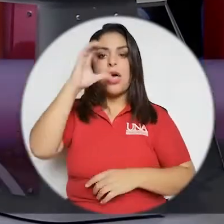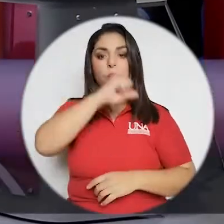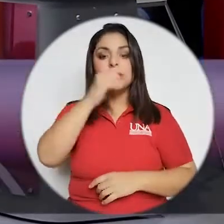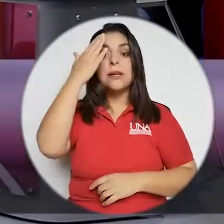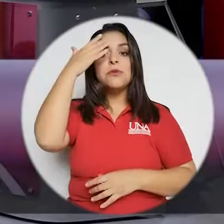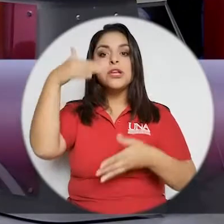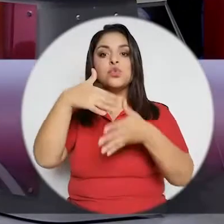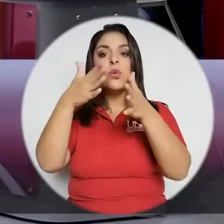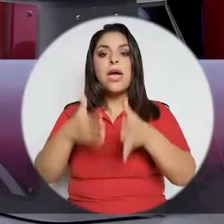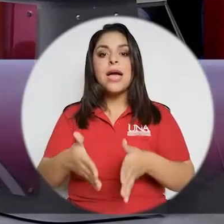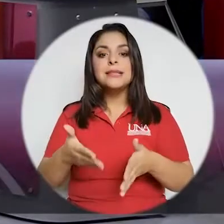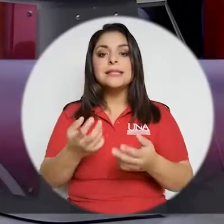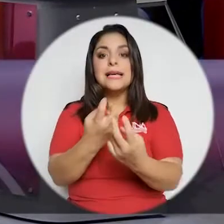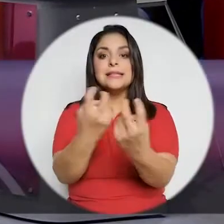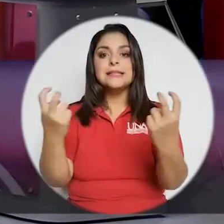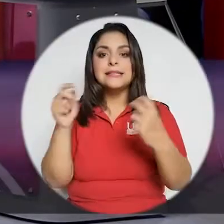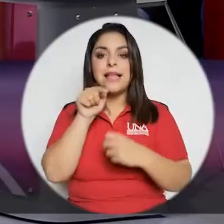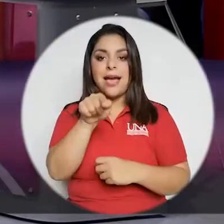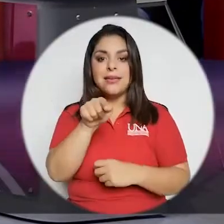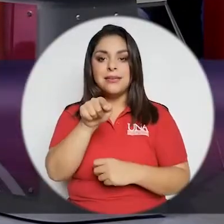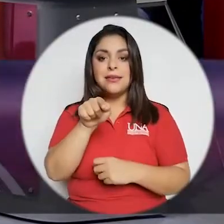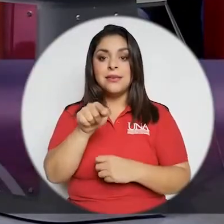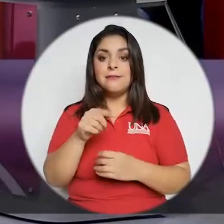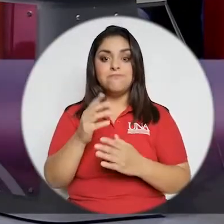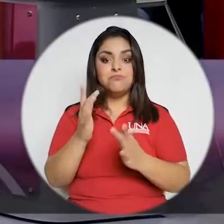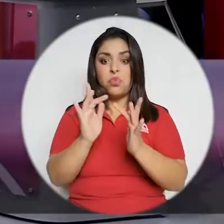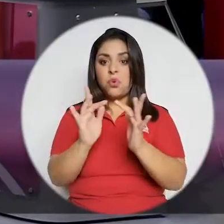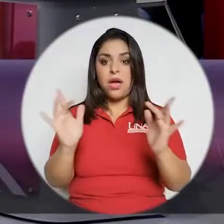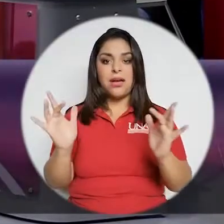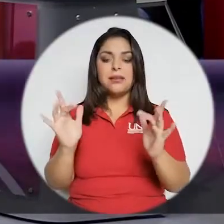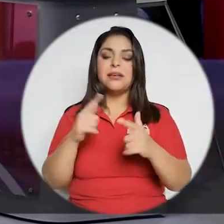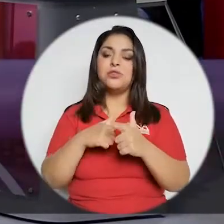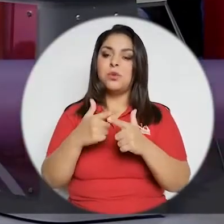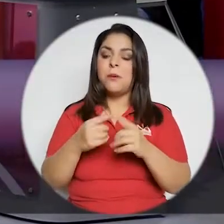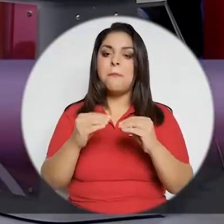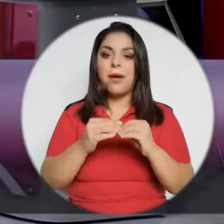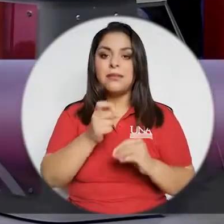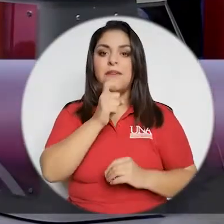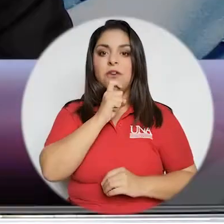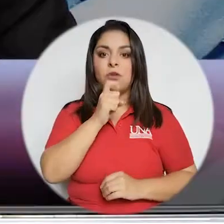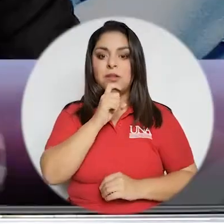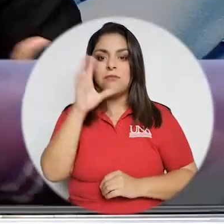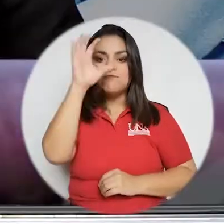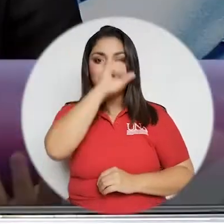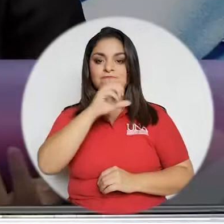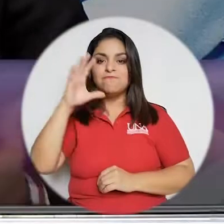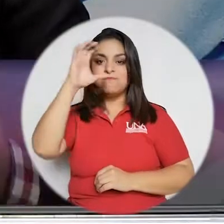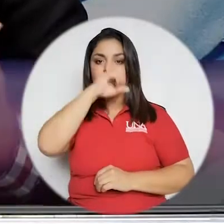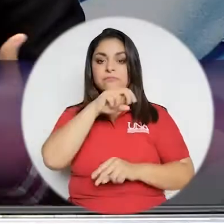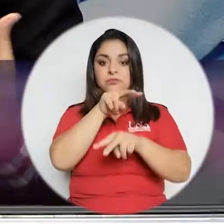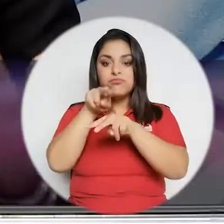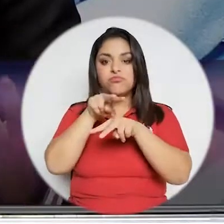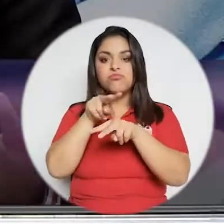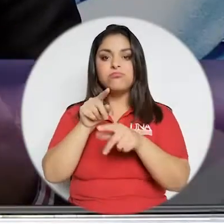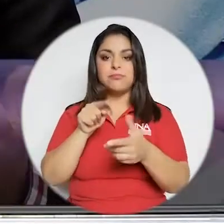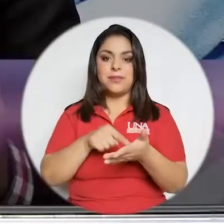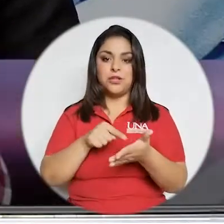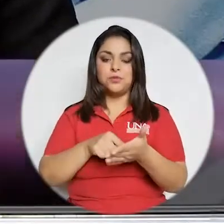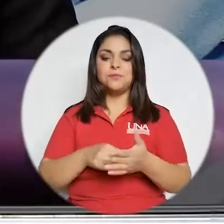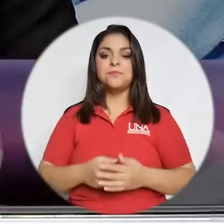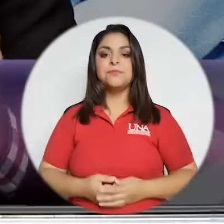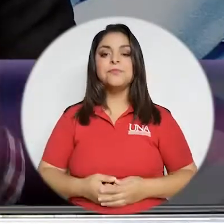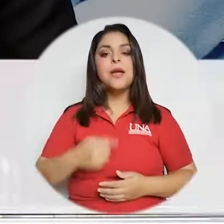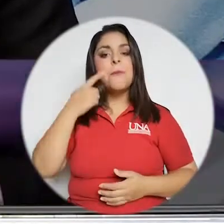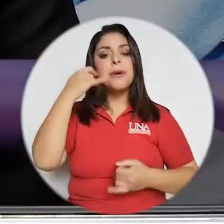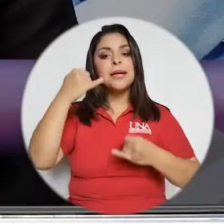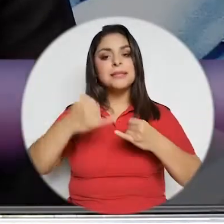orientadores, psicólogos se dan cuenta precisamente porque los muchachos están ahí y al no estar ellos en el centro educativo, entonces hay más dificultades